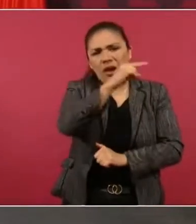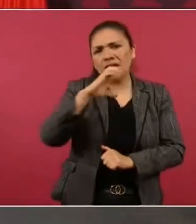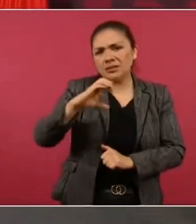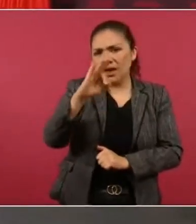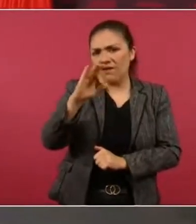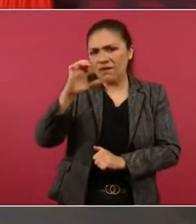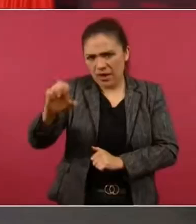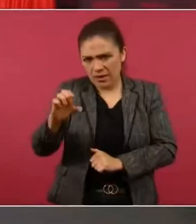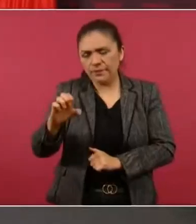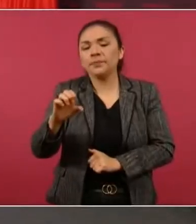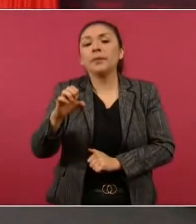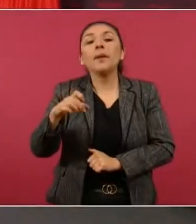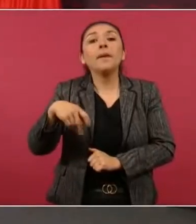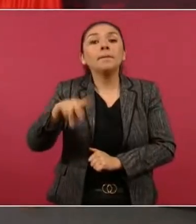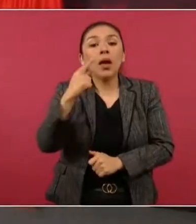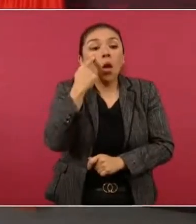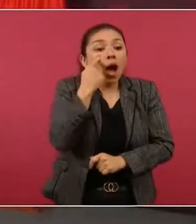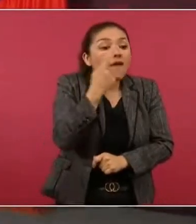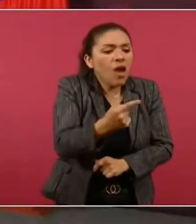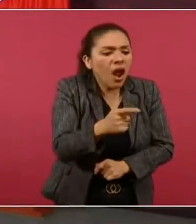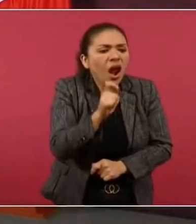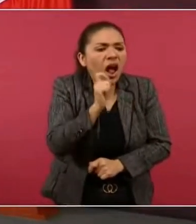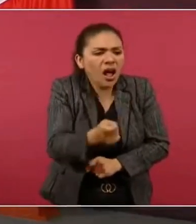es ver esos casos